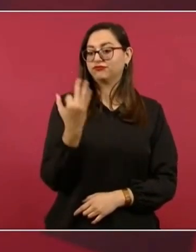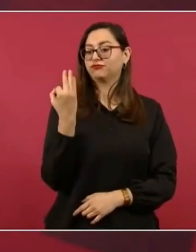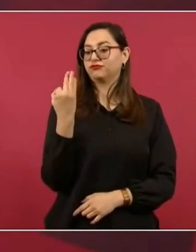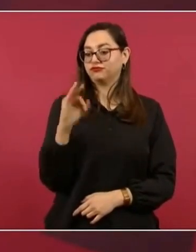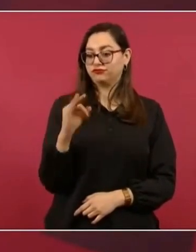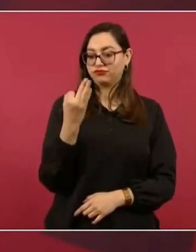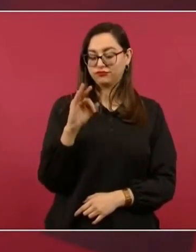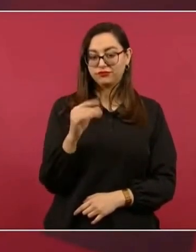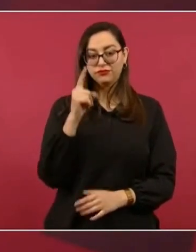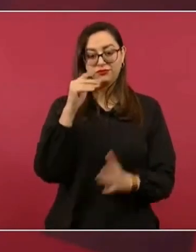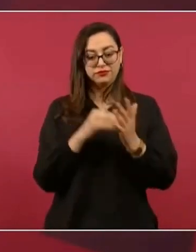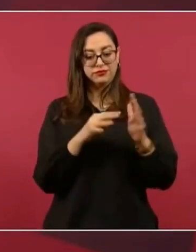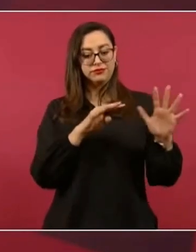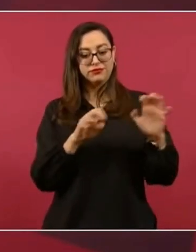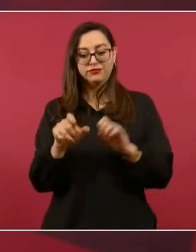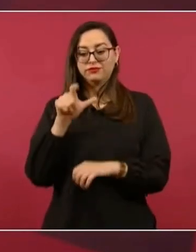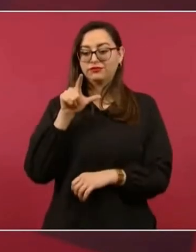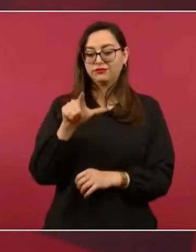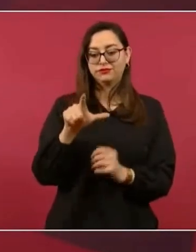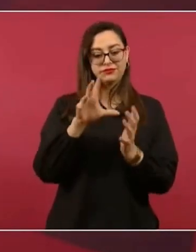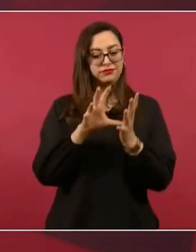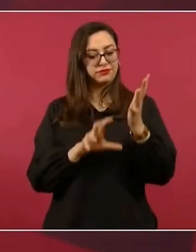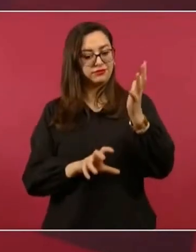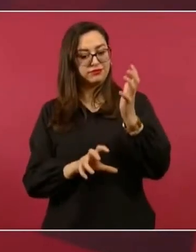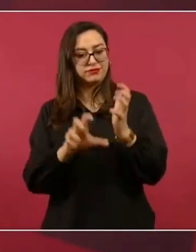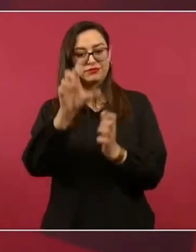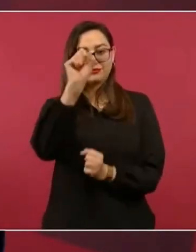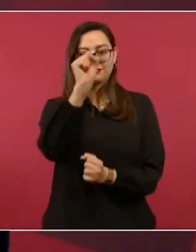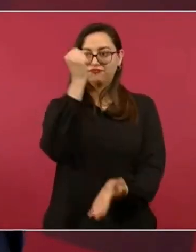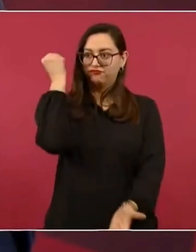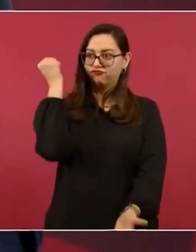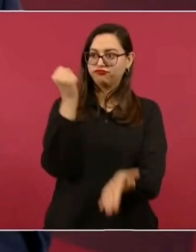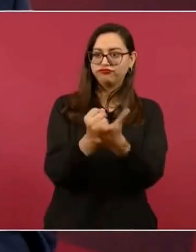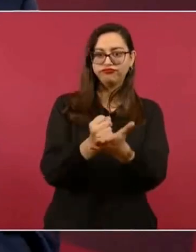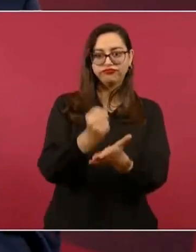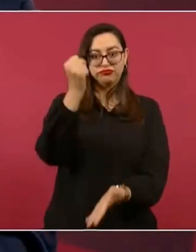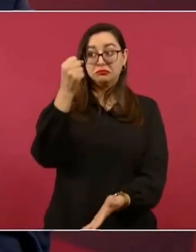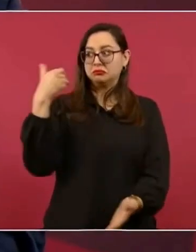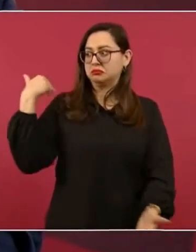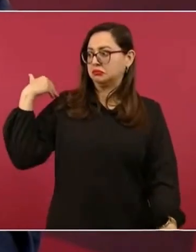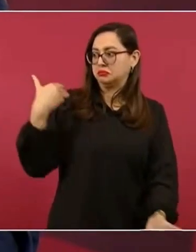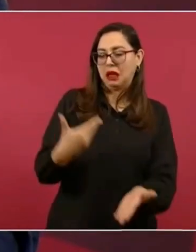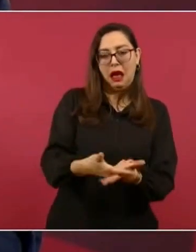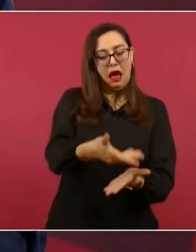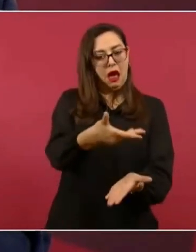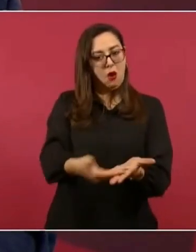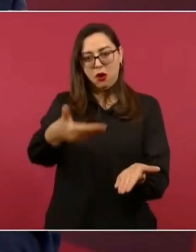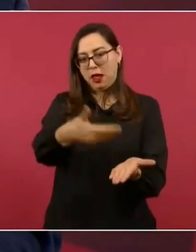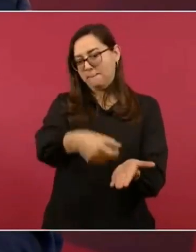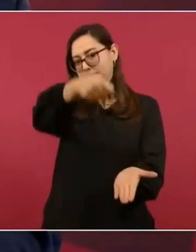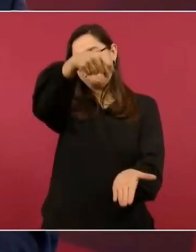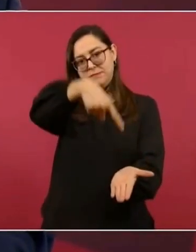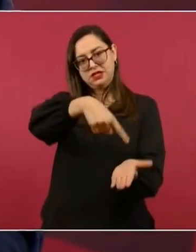y se da a conocer la Constitución de 1917.